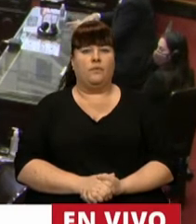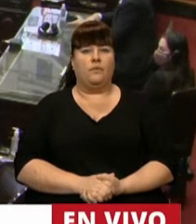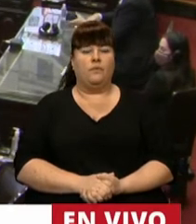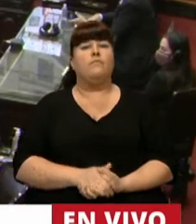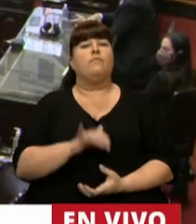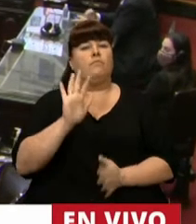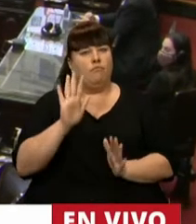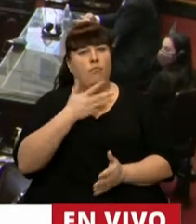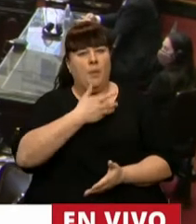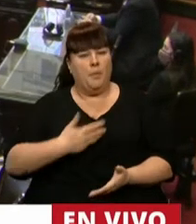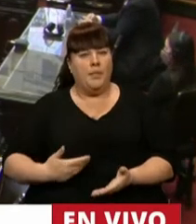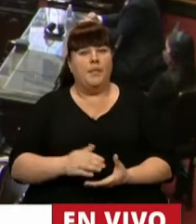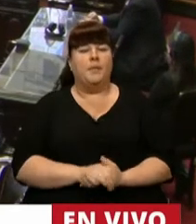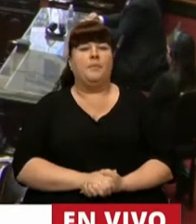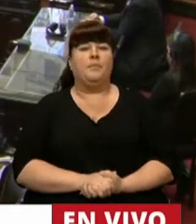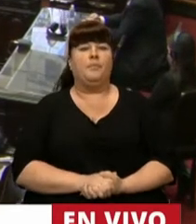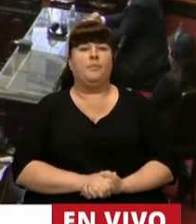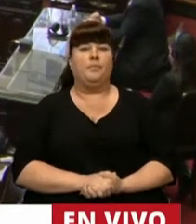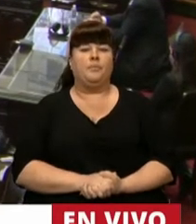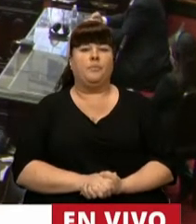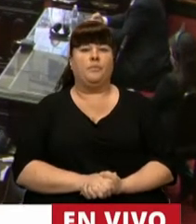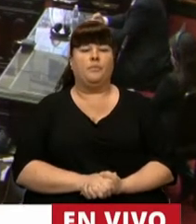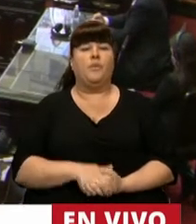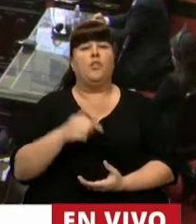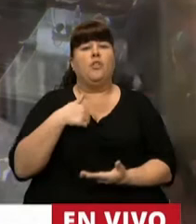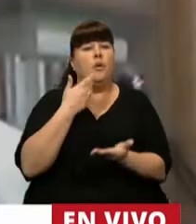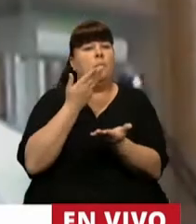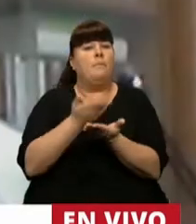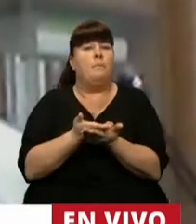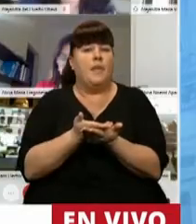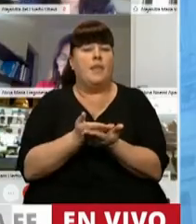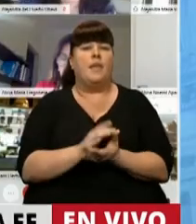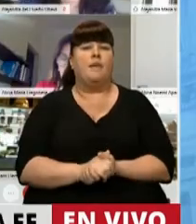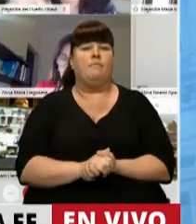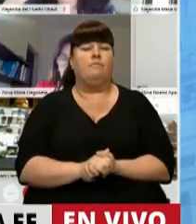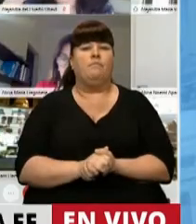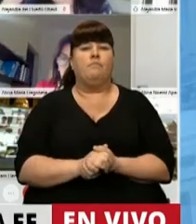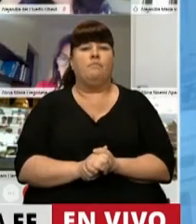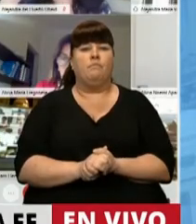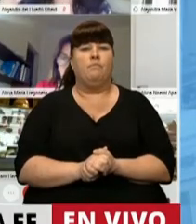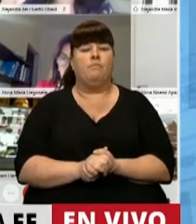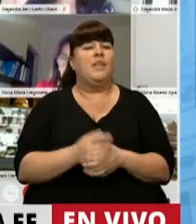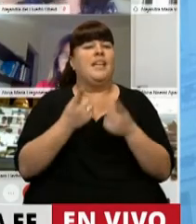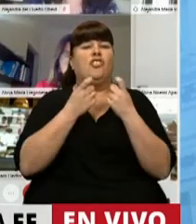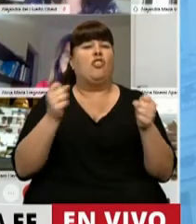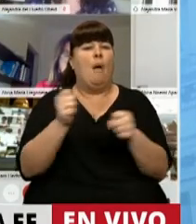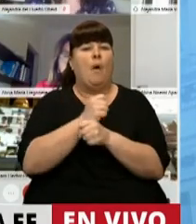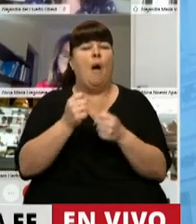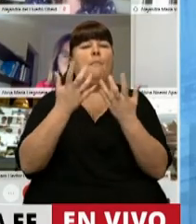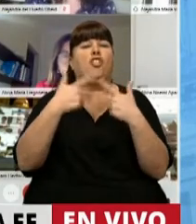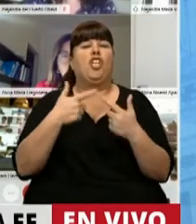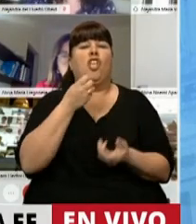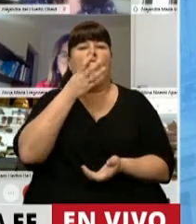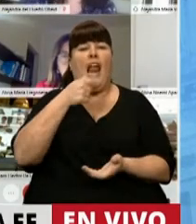Sí, señor presidente. Lo que voy a plantear es la necesidad de aprobar un proyecto de